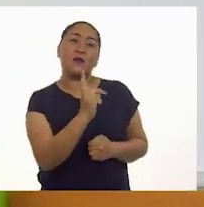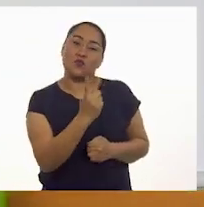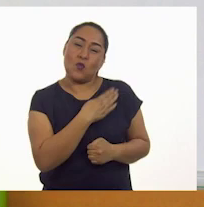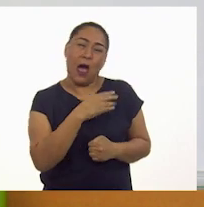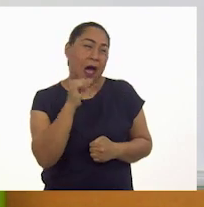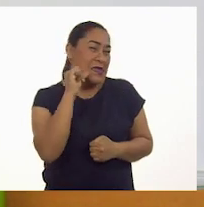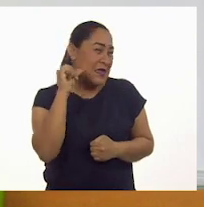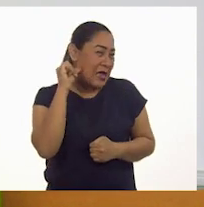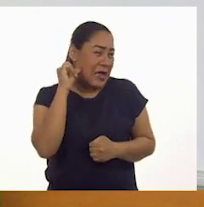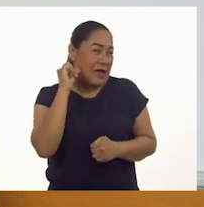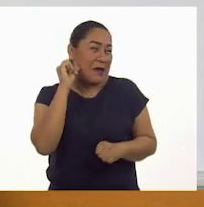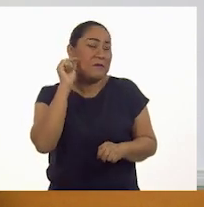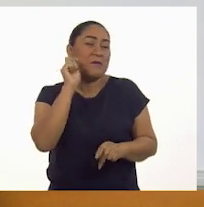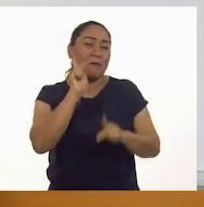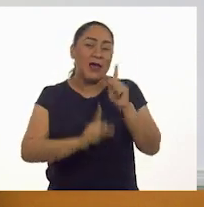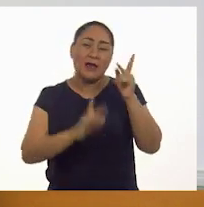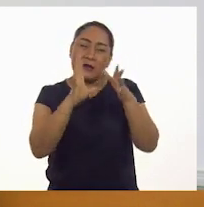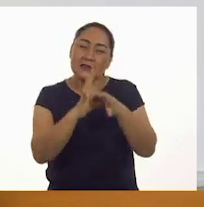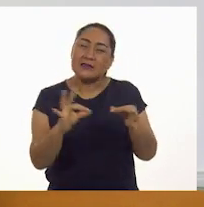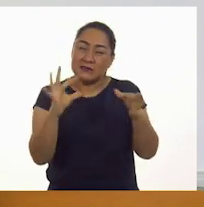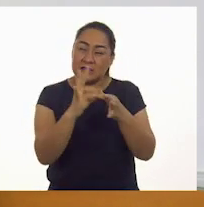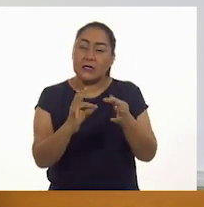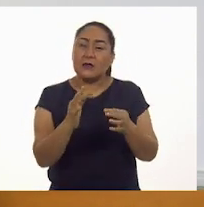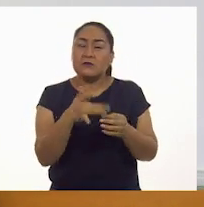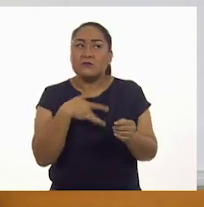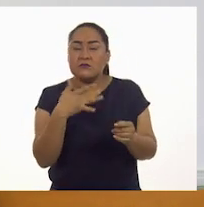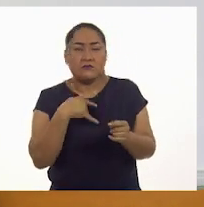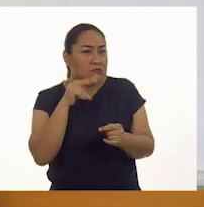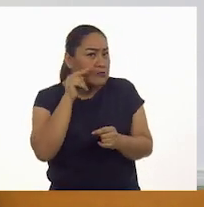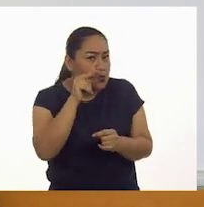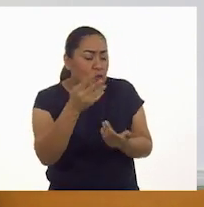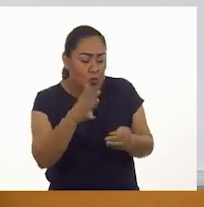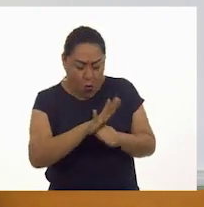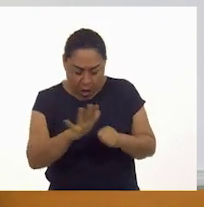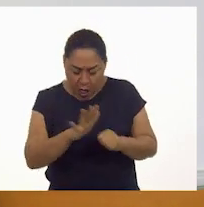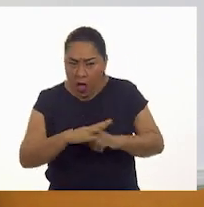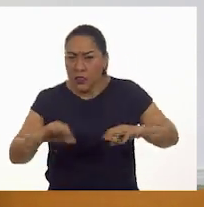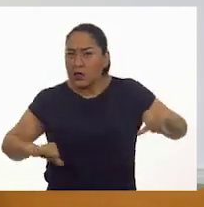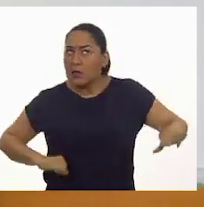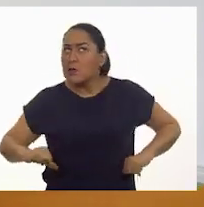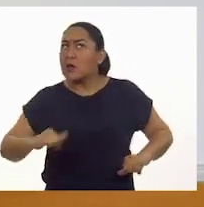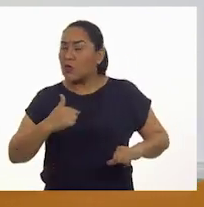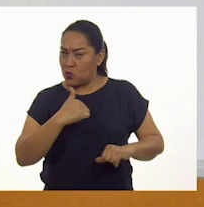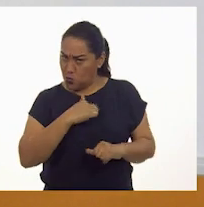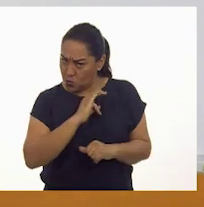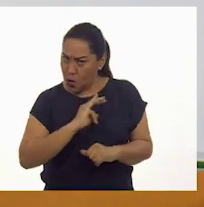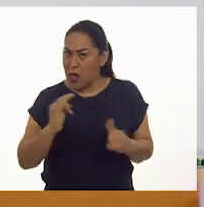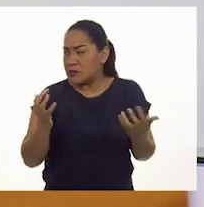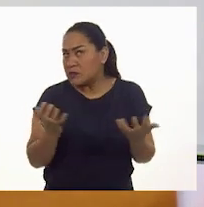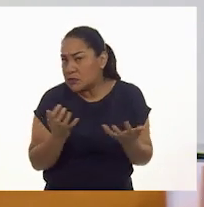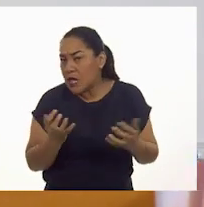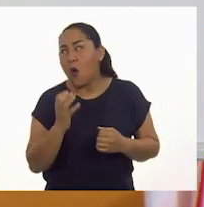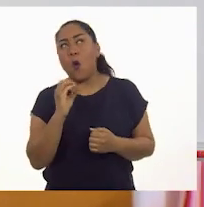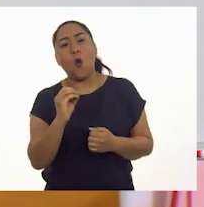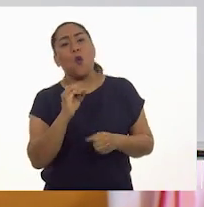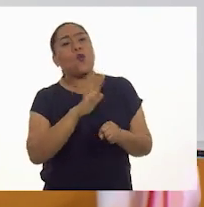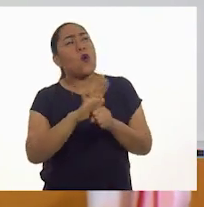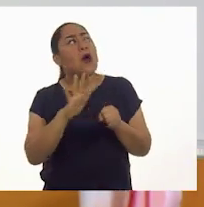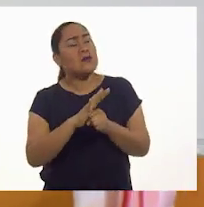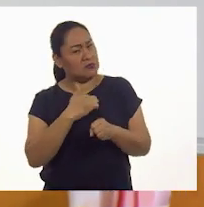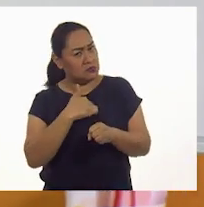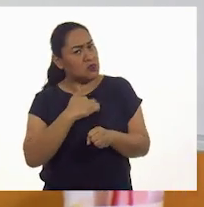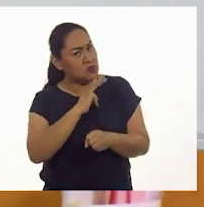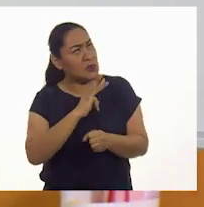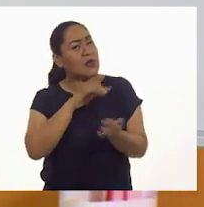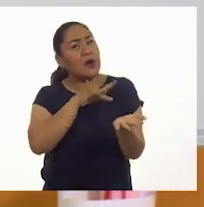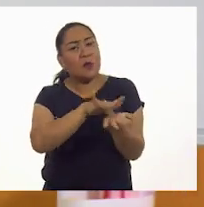día de ayer, que se trataba sobre ver qué actividades podemos realizar nosotros, y sobre todo, en qué actividades podemos apoyar